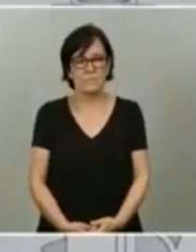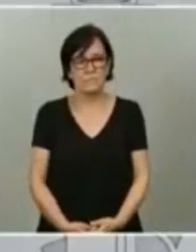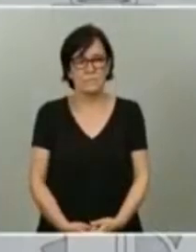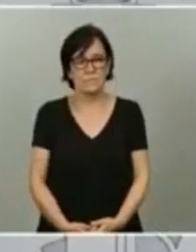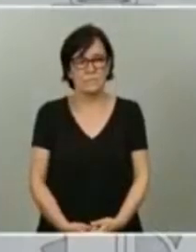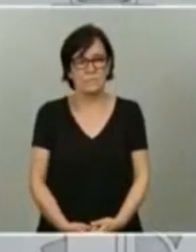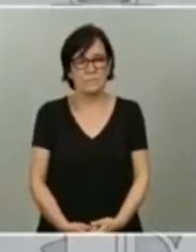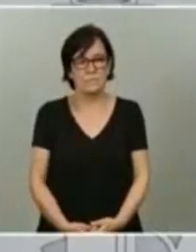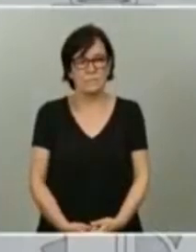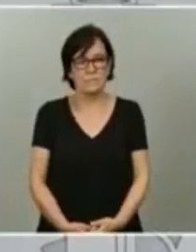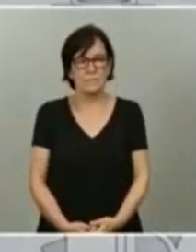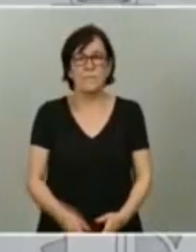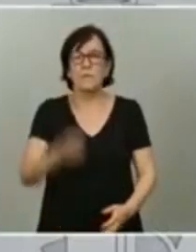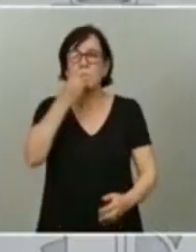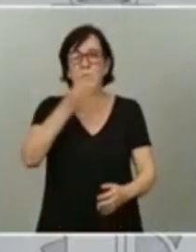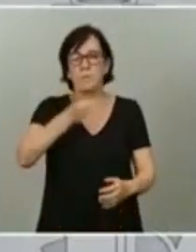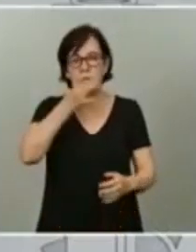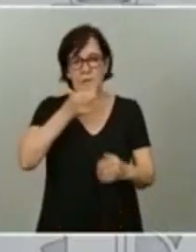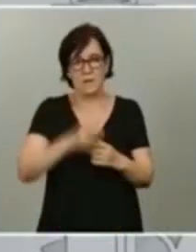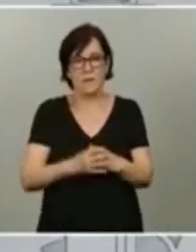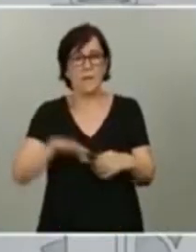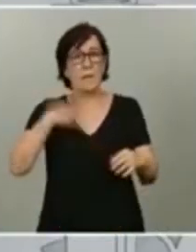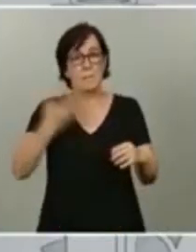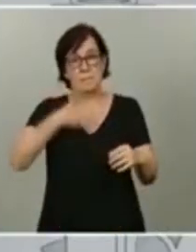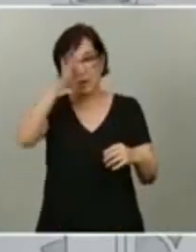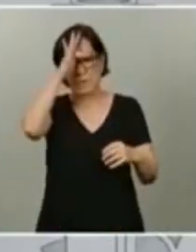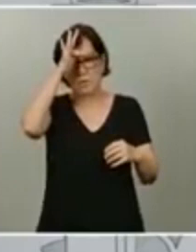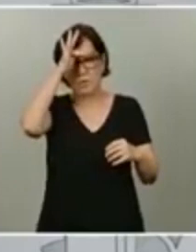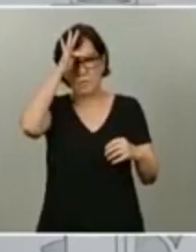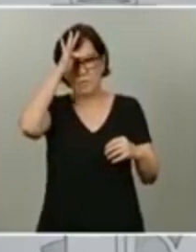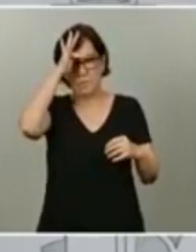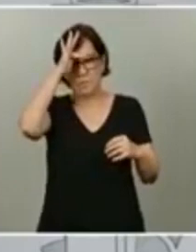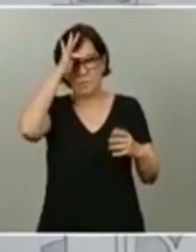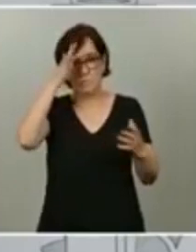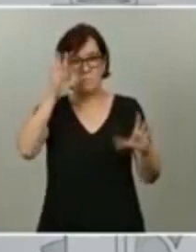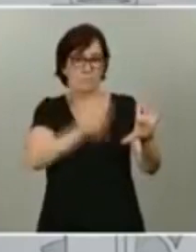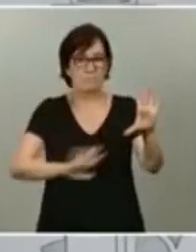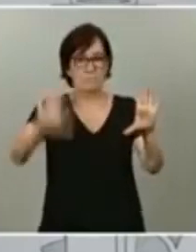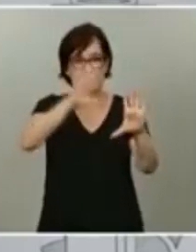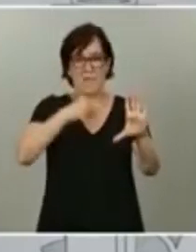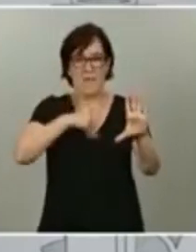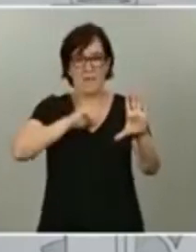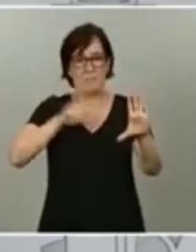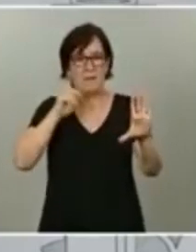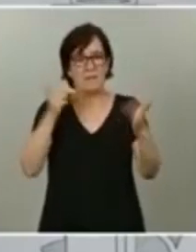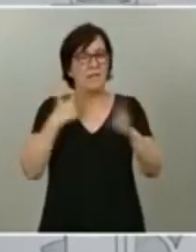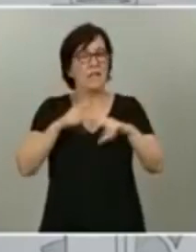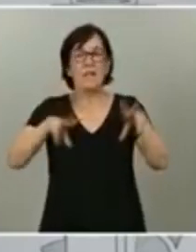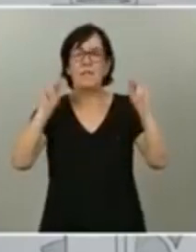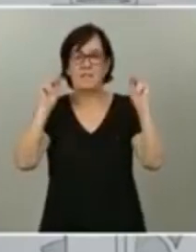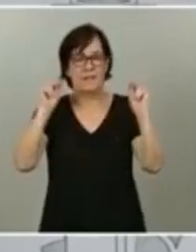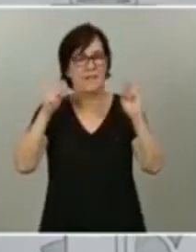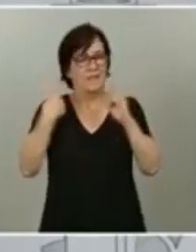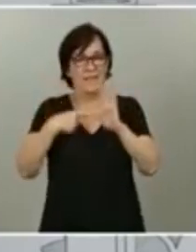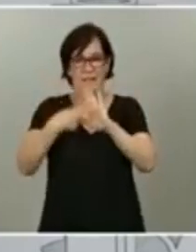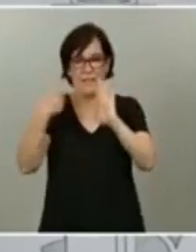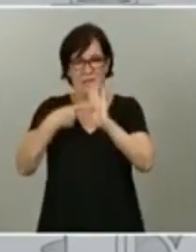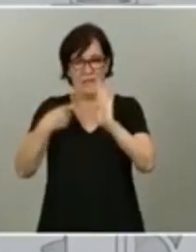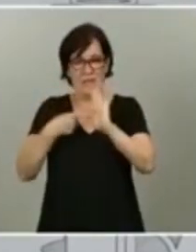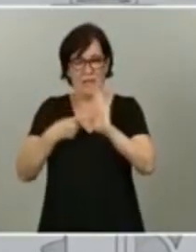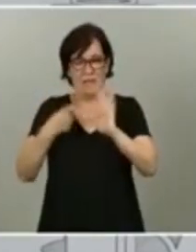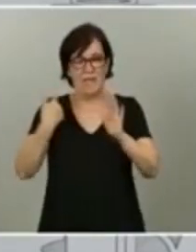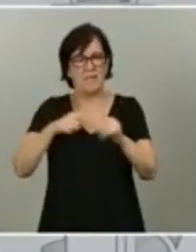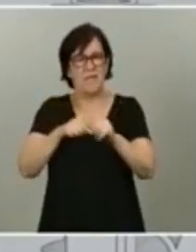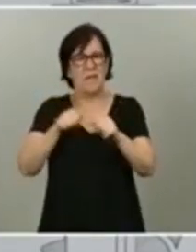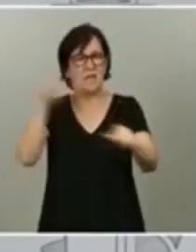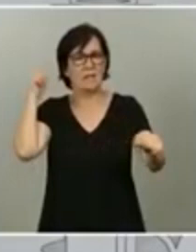Buenas tardes. Mañana, domingo, todo el país, toda España, culminará la desescalada. Dejaremos atrás el estado de